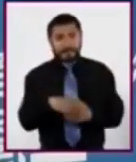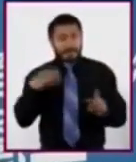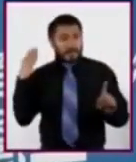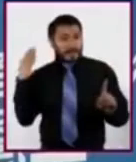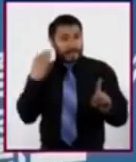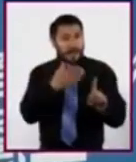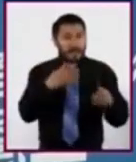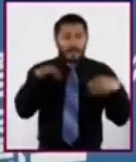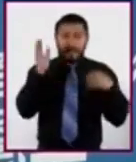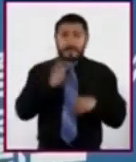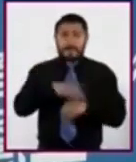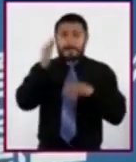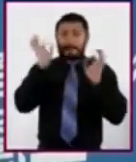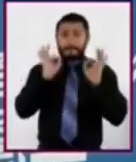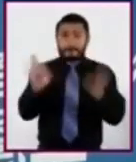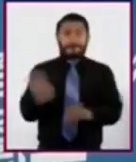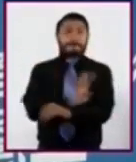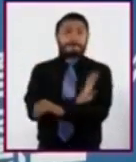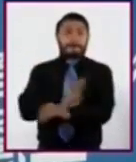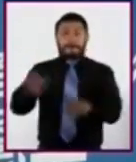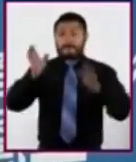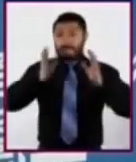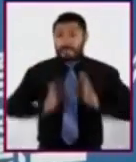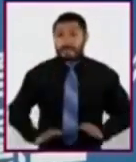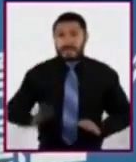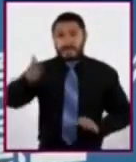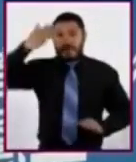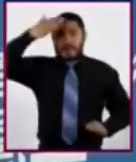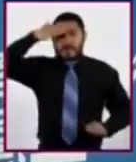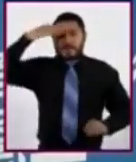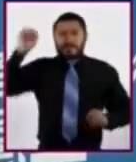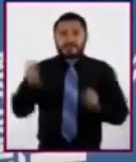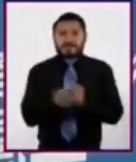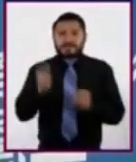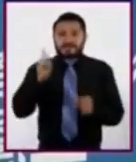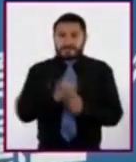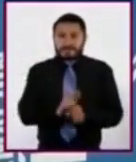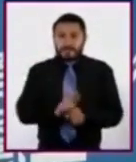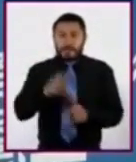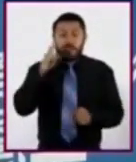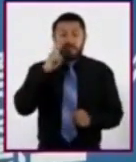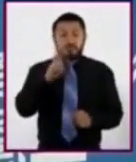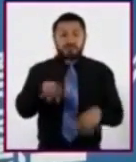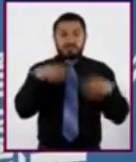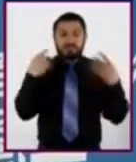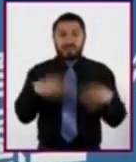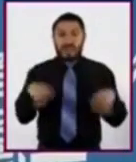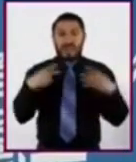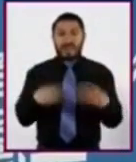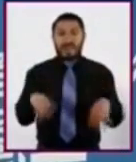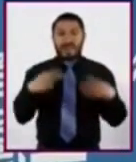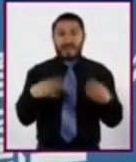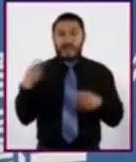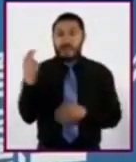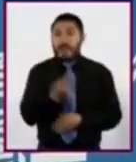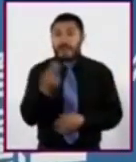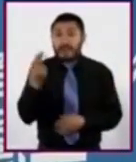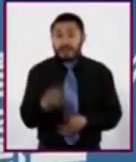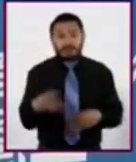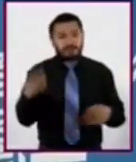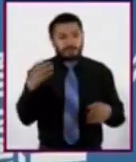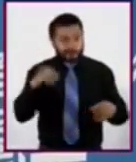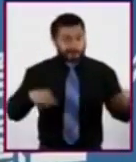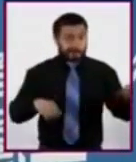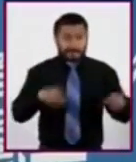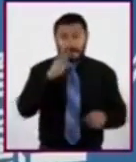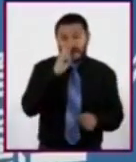máximo estado de bienestar físico, mental y social, son necesarias acciones del gobierno